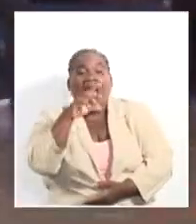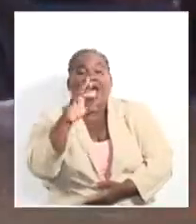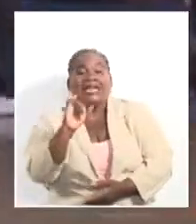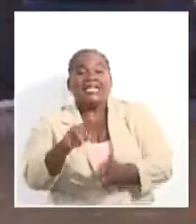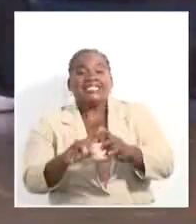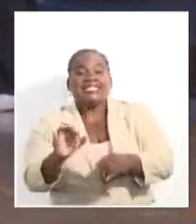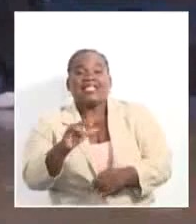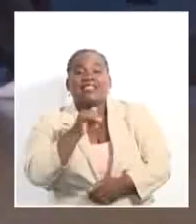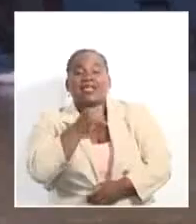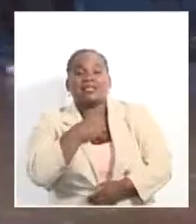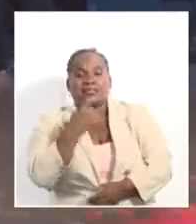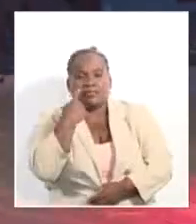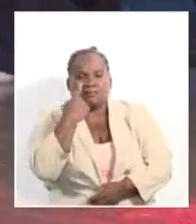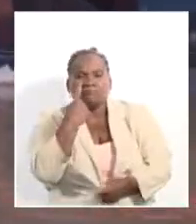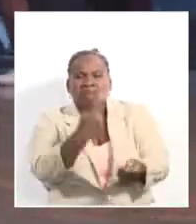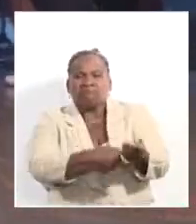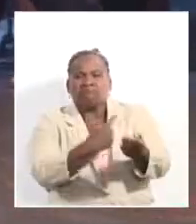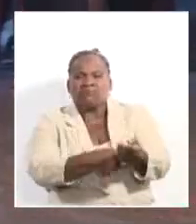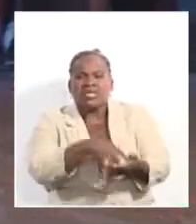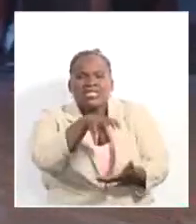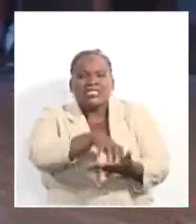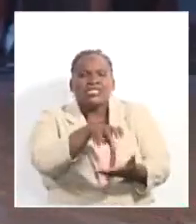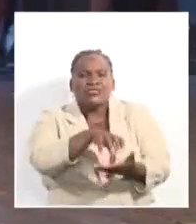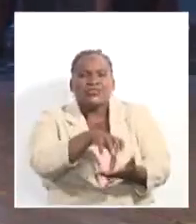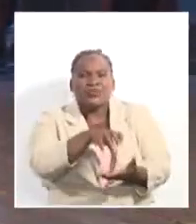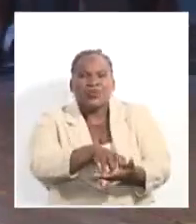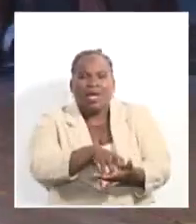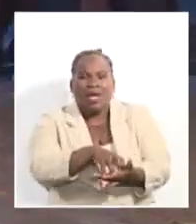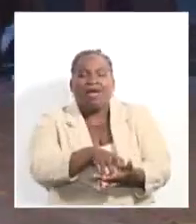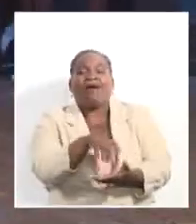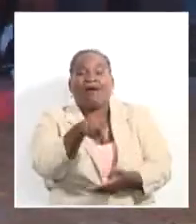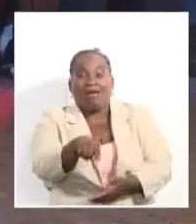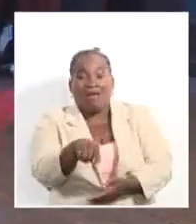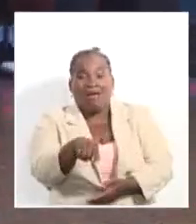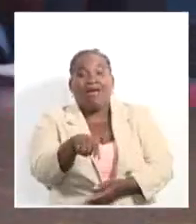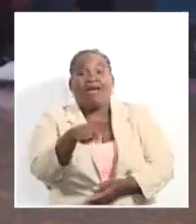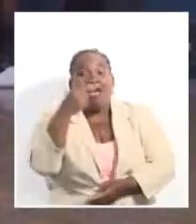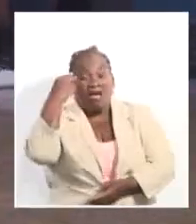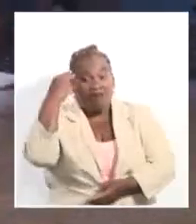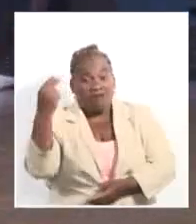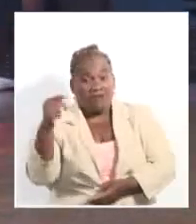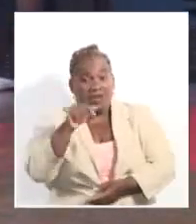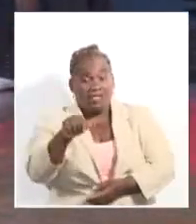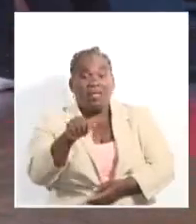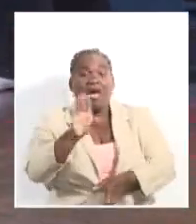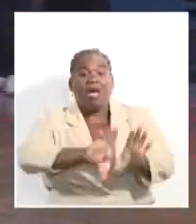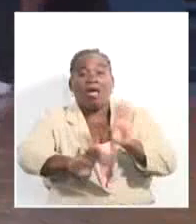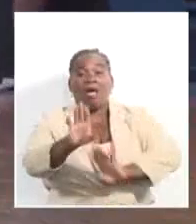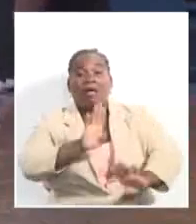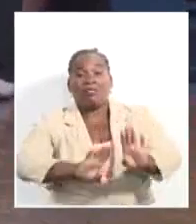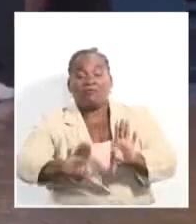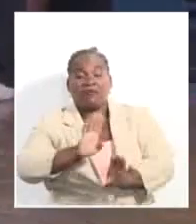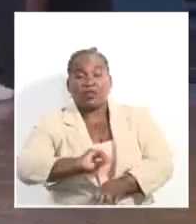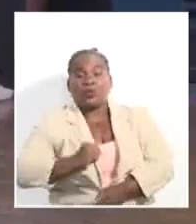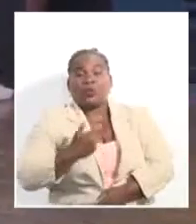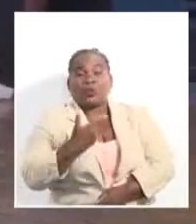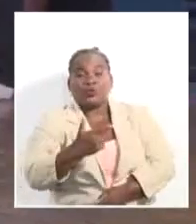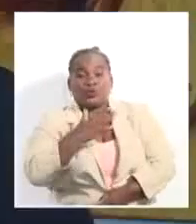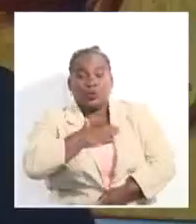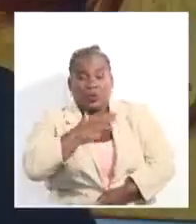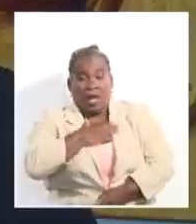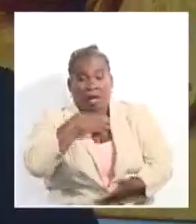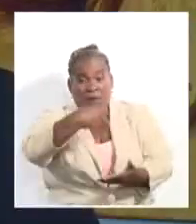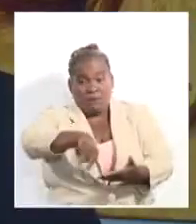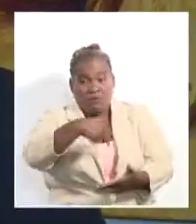pieza es reflejo típico de esta ciudad creativa musical, con habilidades probadas en la defensa del patrimonio músico-danzario.